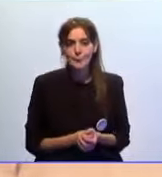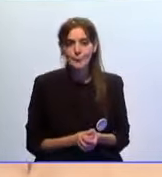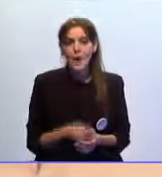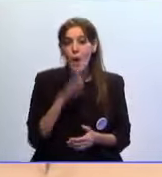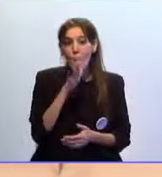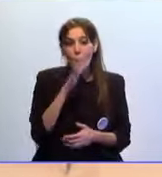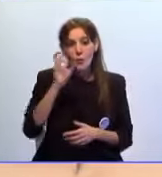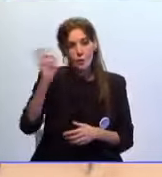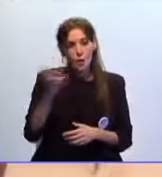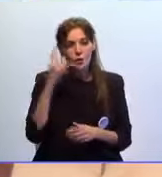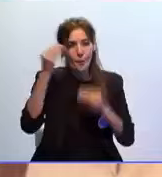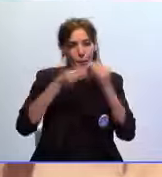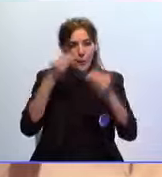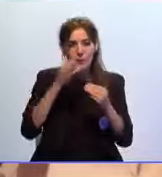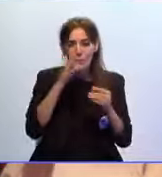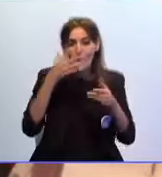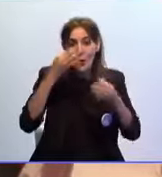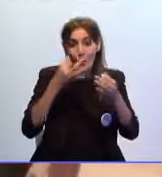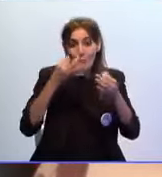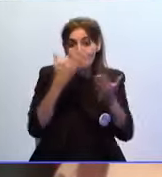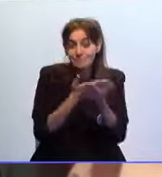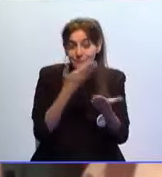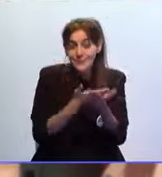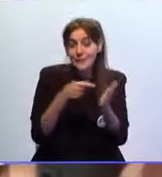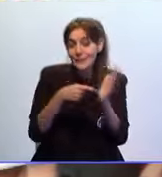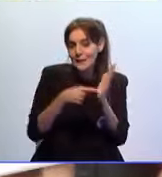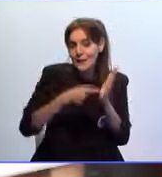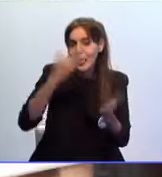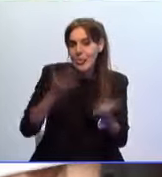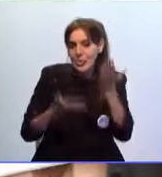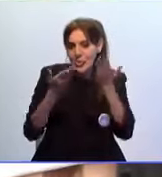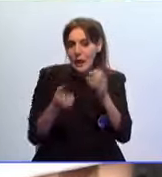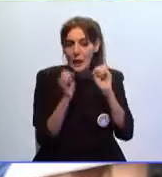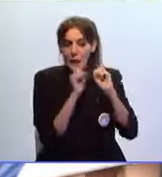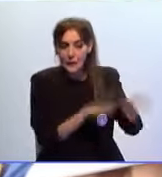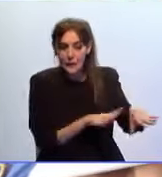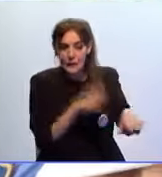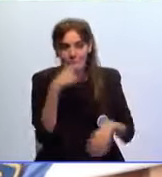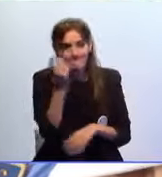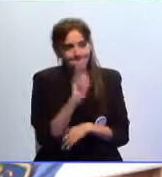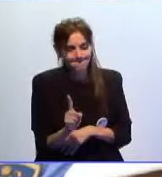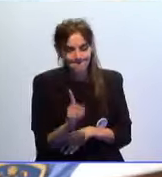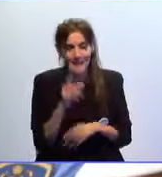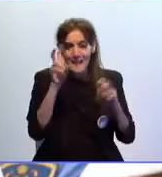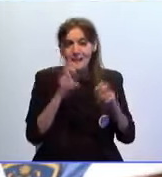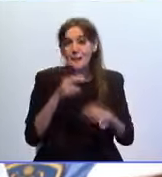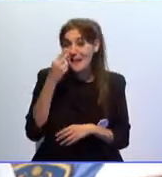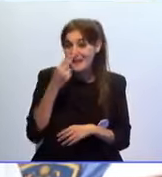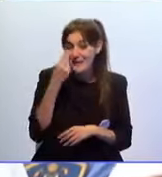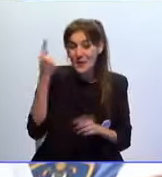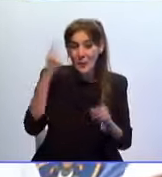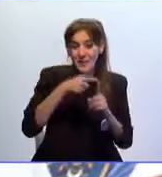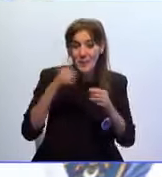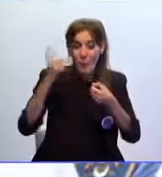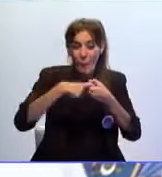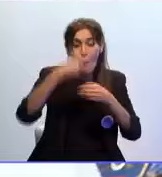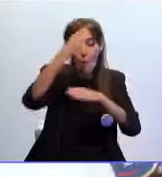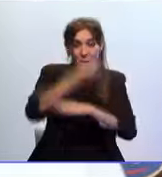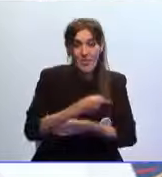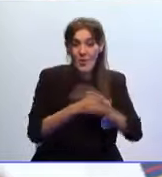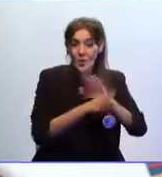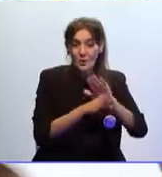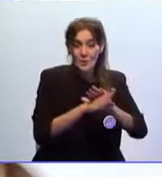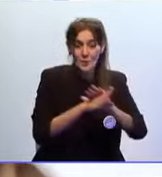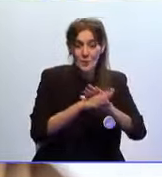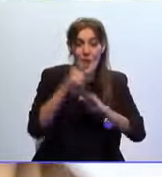circunstancias objetivamente justificadas que avalarían una excepción no está el hecho subjetivo de su interés en permanecer en el mando en